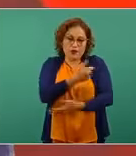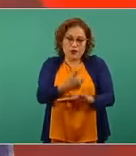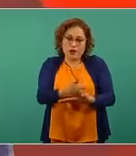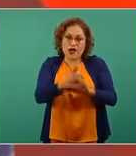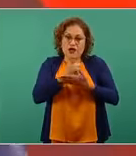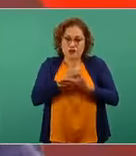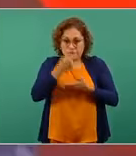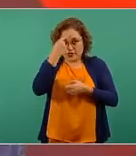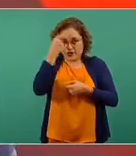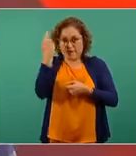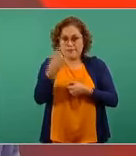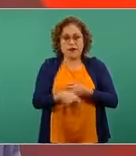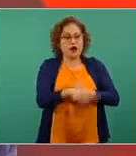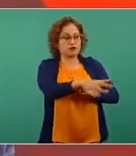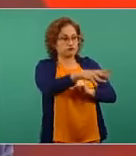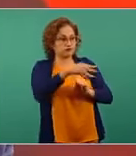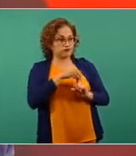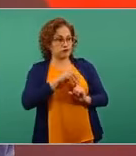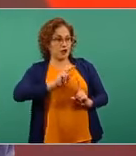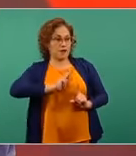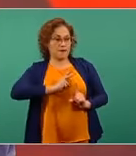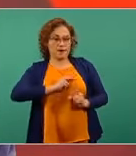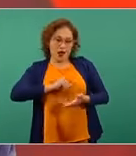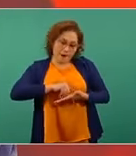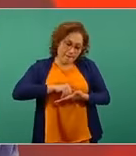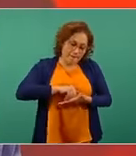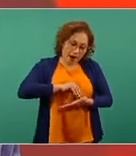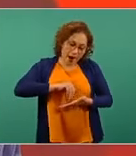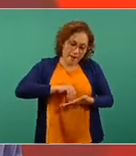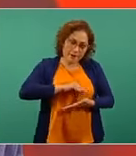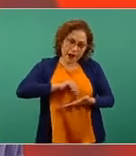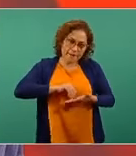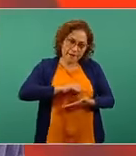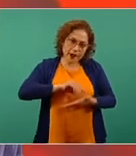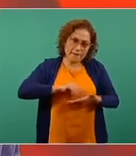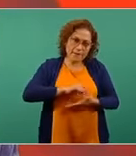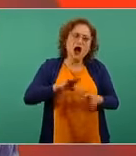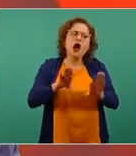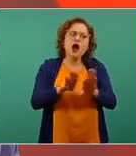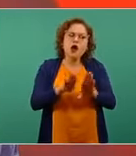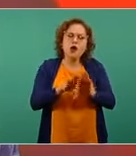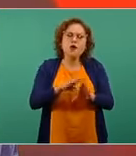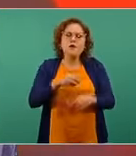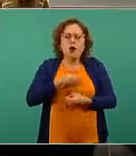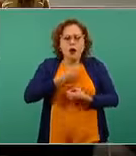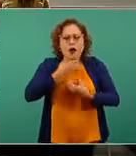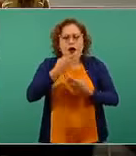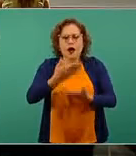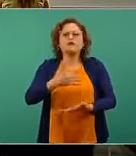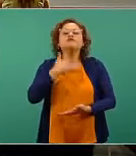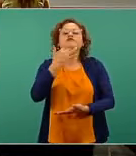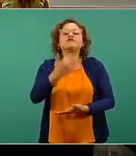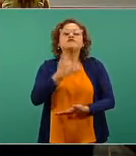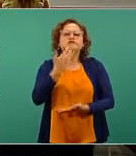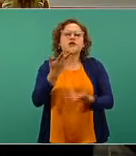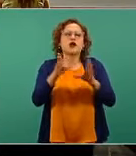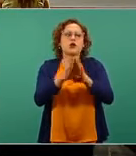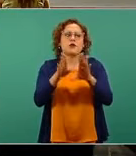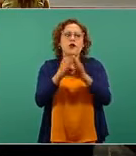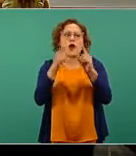elimine el virus, por efecto del sistema inmune, de la vía respiratoria, la garganta, la nariz, que es desde